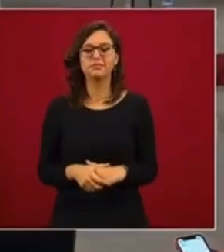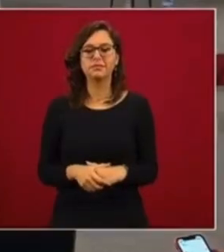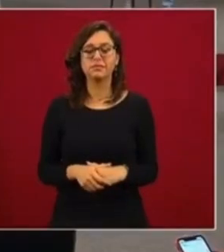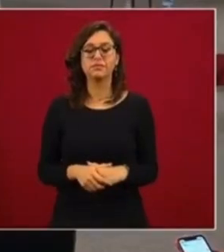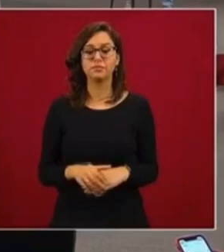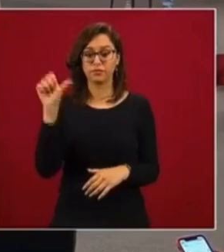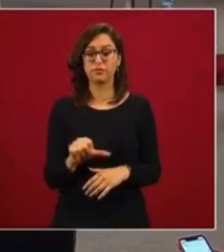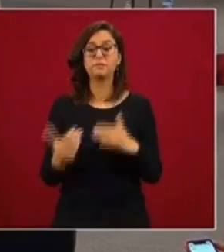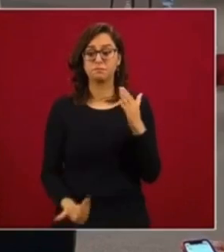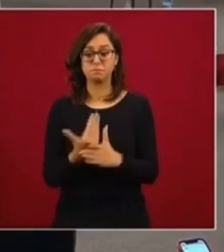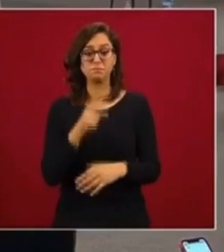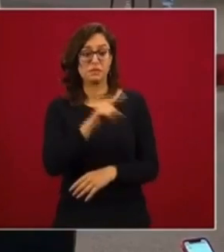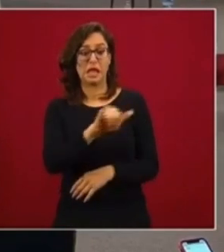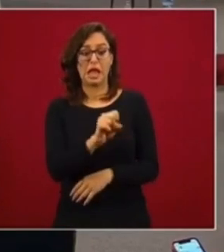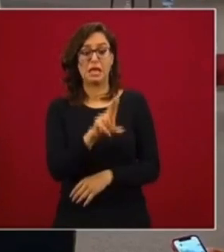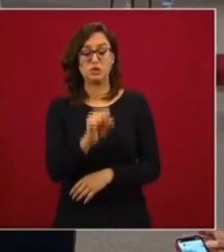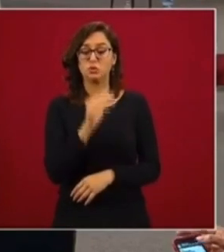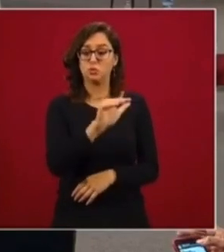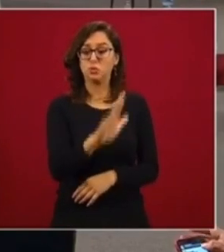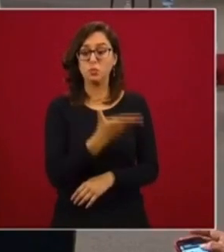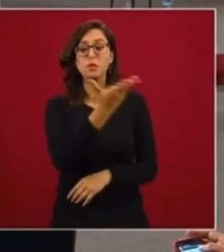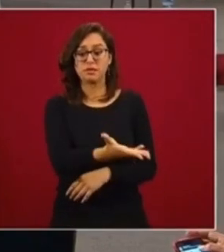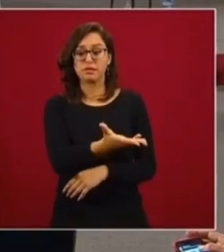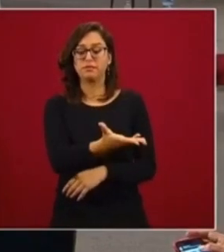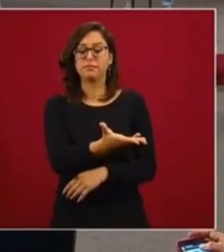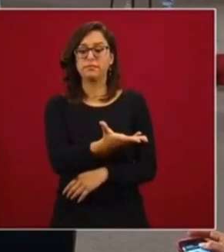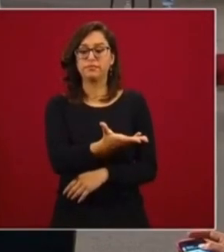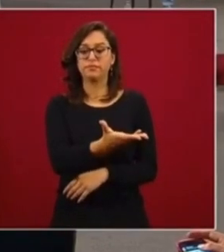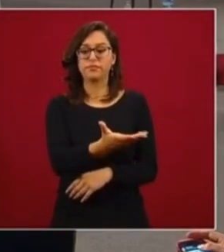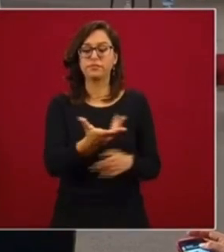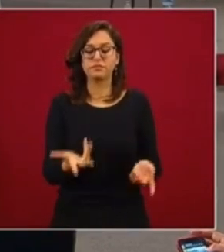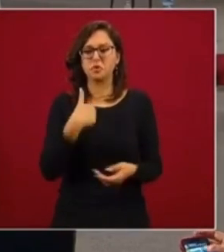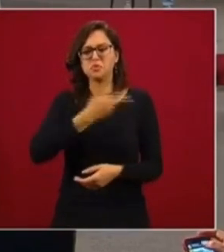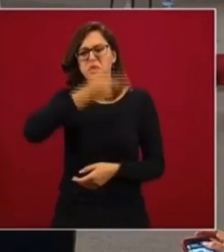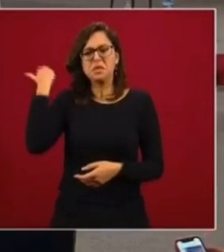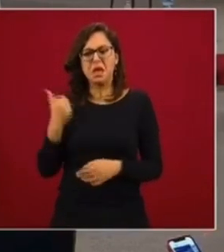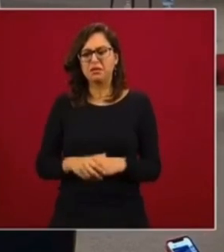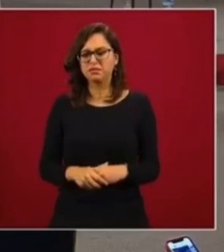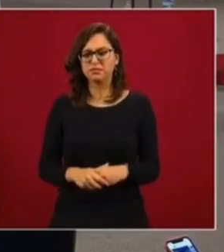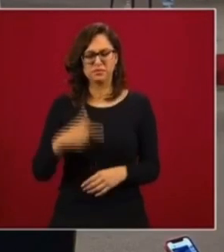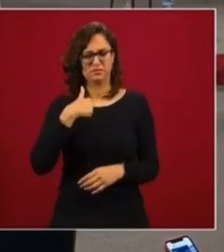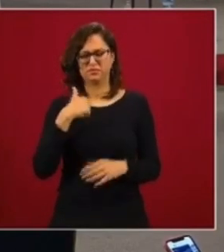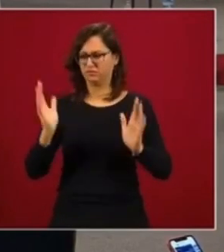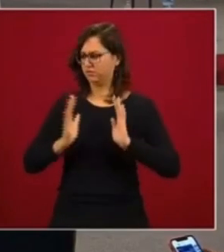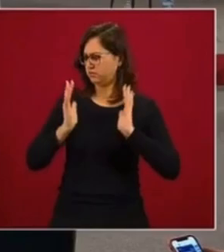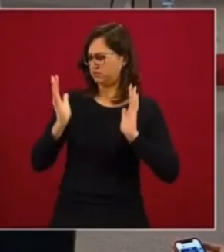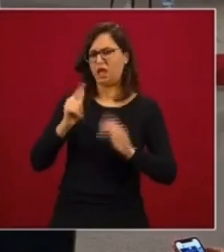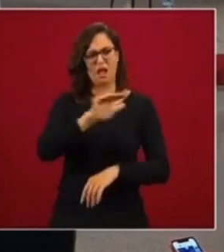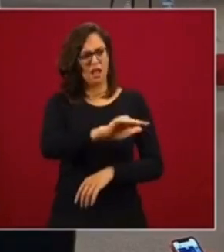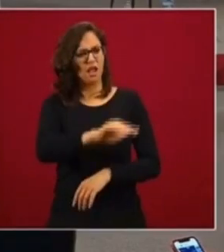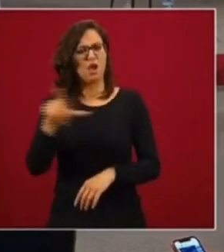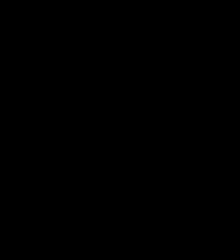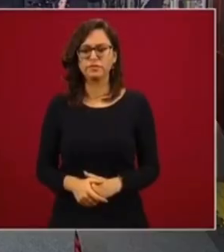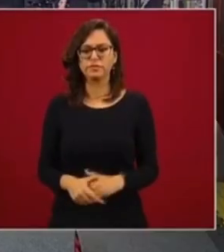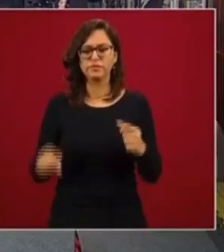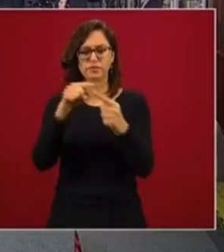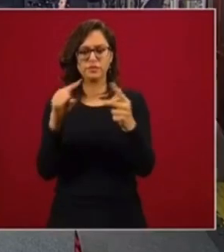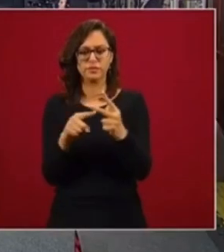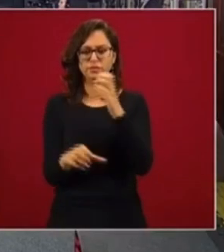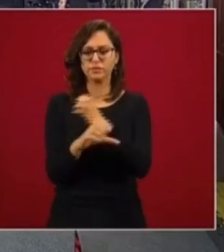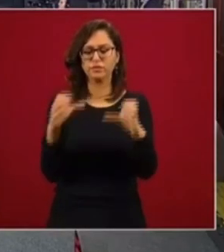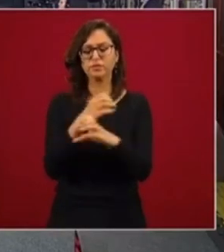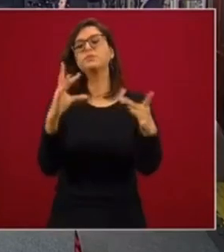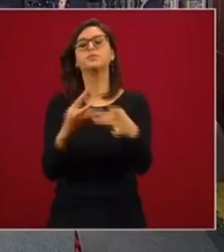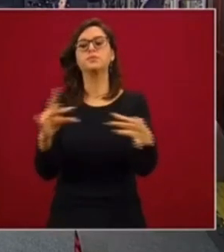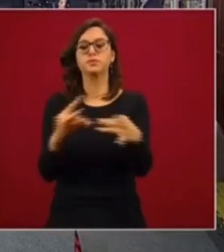le pedí a Jesús, porque no estaba yo informado de esto, que le preguntara al gobernador de Palasco. ¿Qué te dijo? Posiciones que